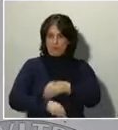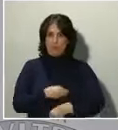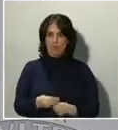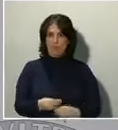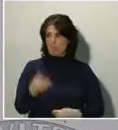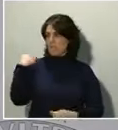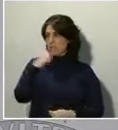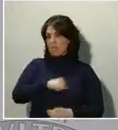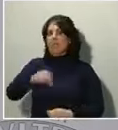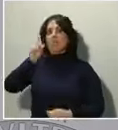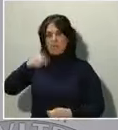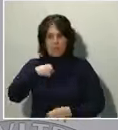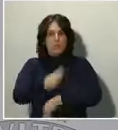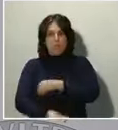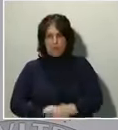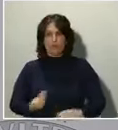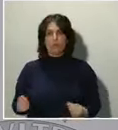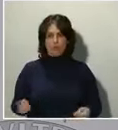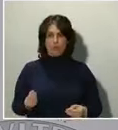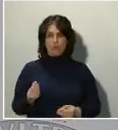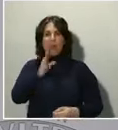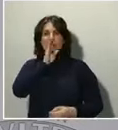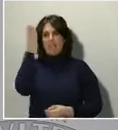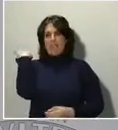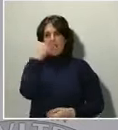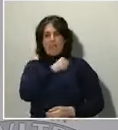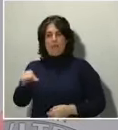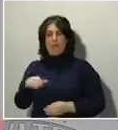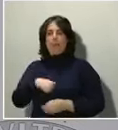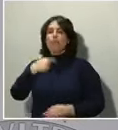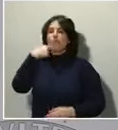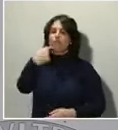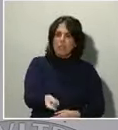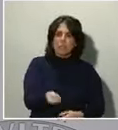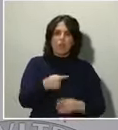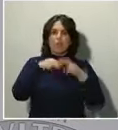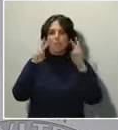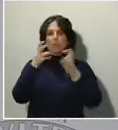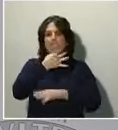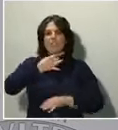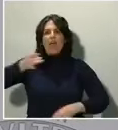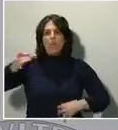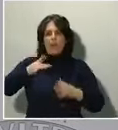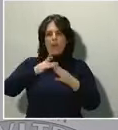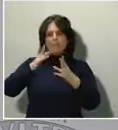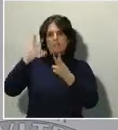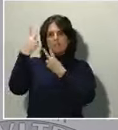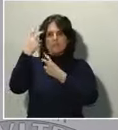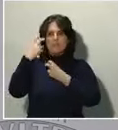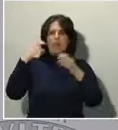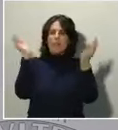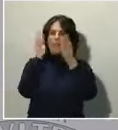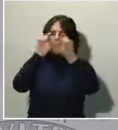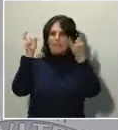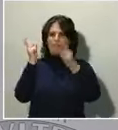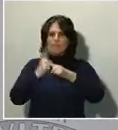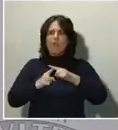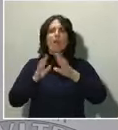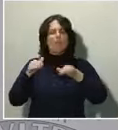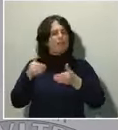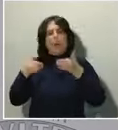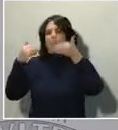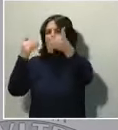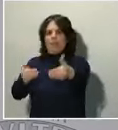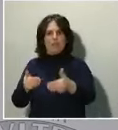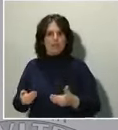planteamos el aplazamiento de muchas deudas tributarias por parte de las pequeñas y medianas empresas y que suponían una inyección de 14.000